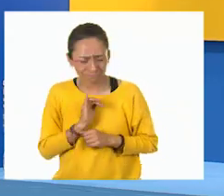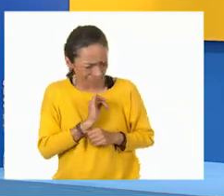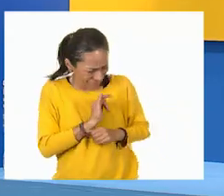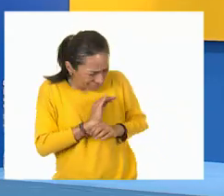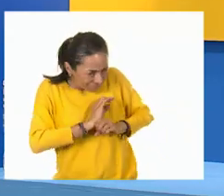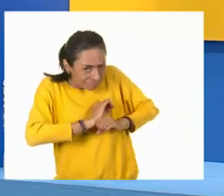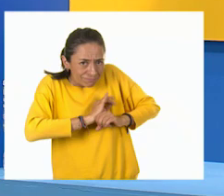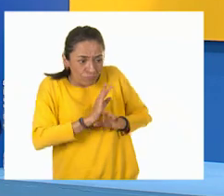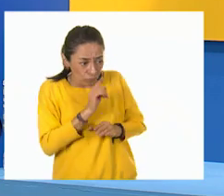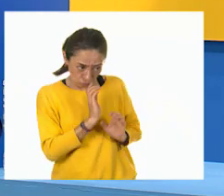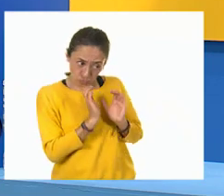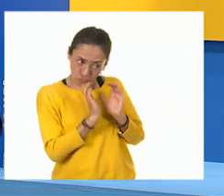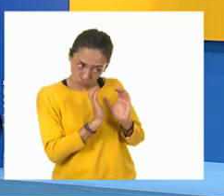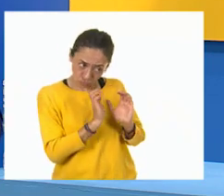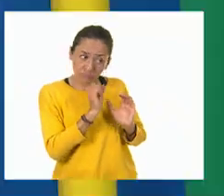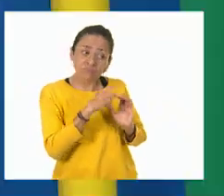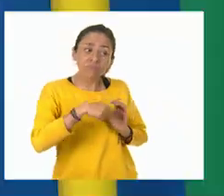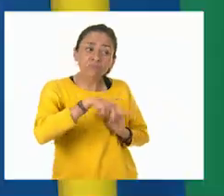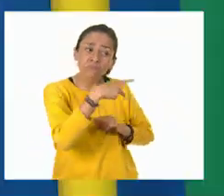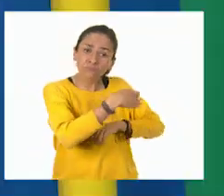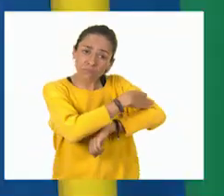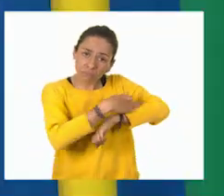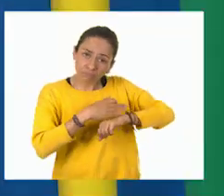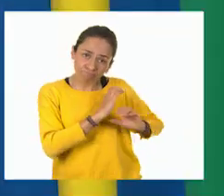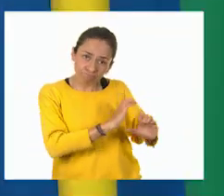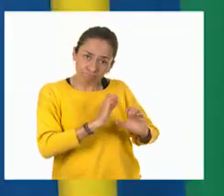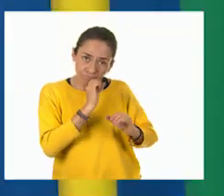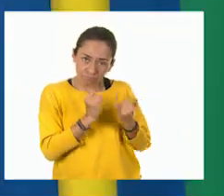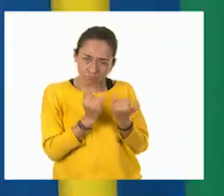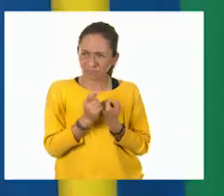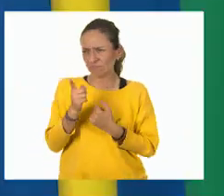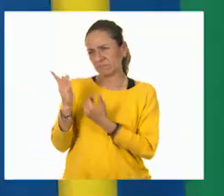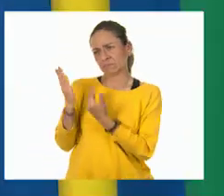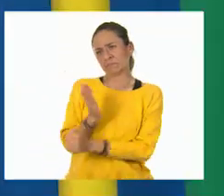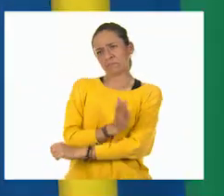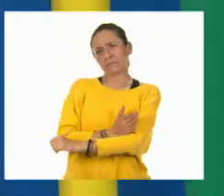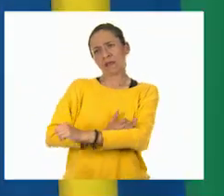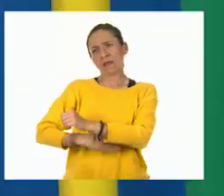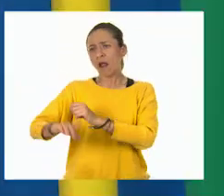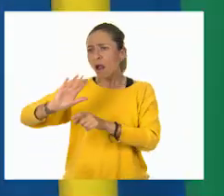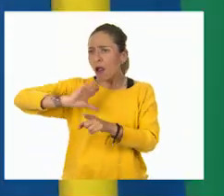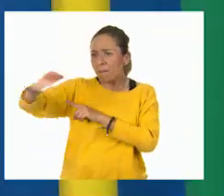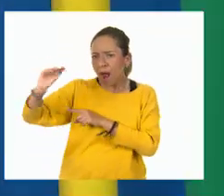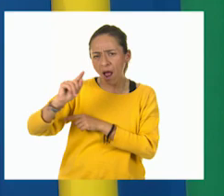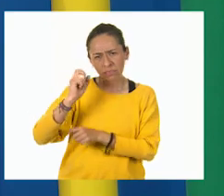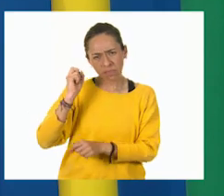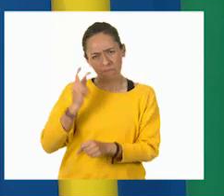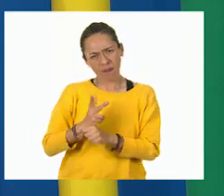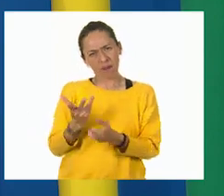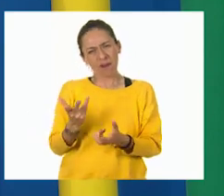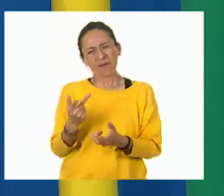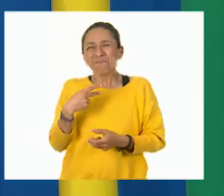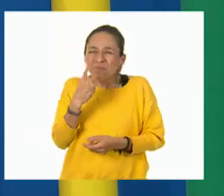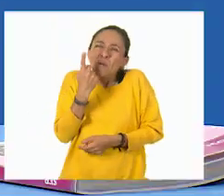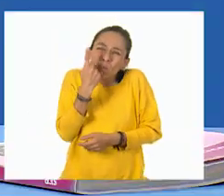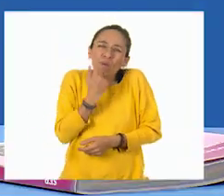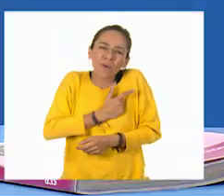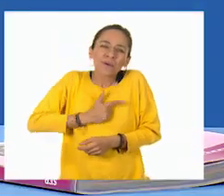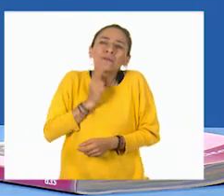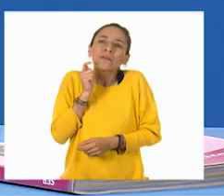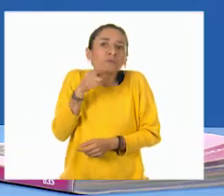y cuida a tu familia. Ay, Tom, llegas tardita, vas temprano, pero ¿sabes qué es lo que me gusta? Que vas para cuidar a tus abuelos. Entonces,